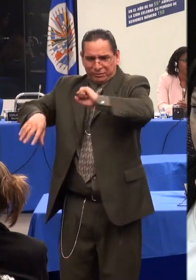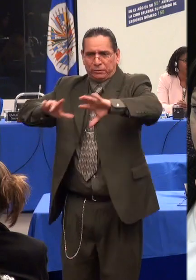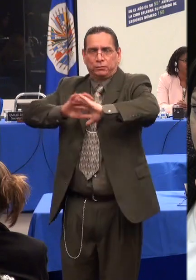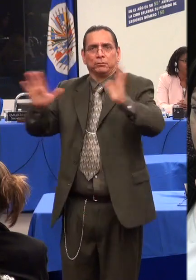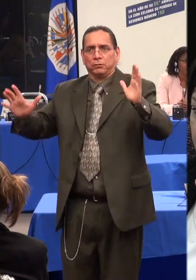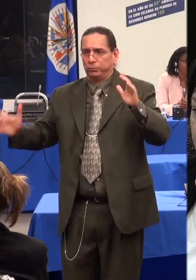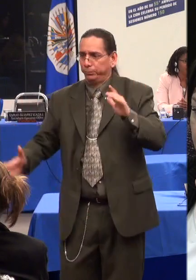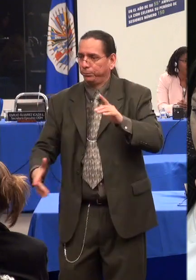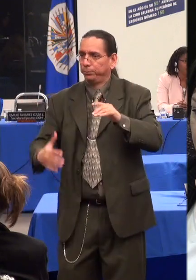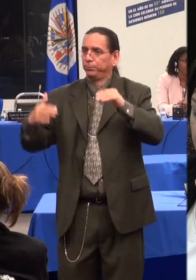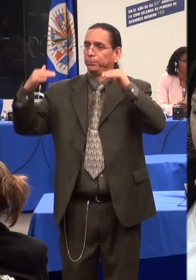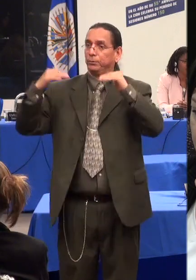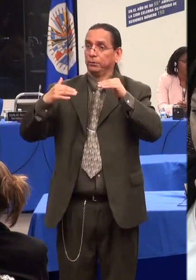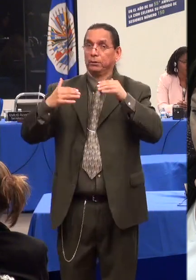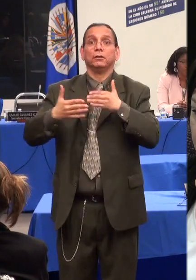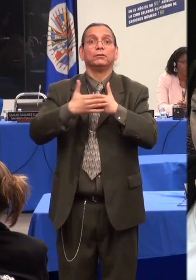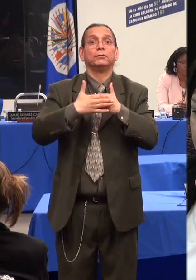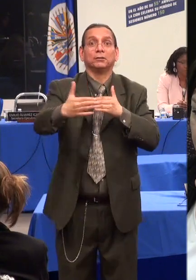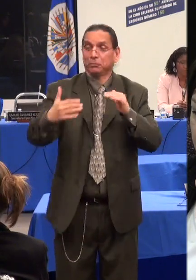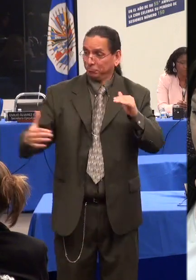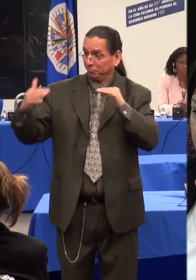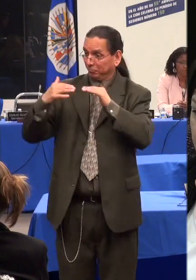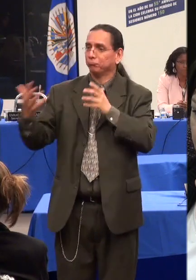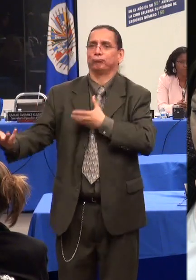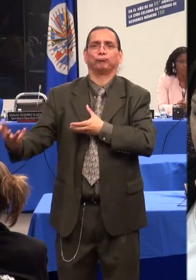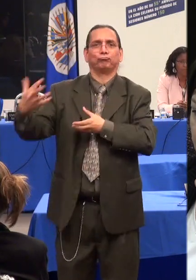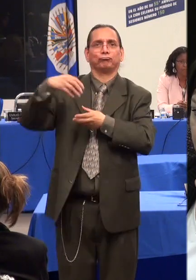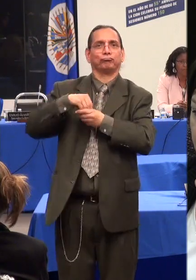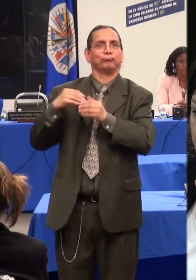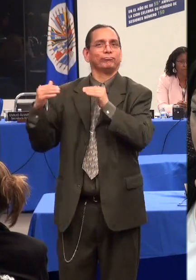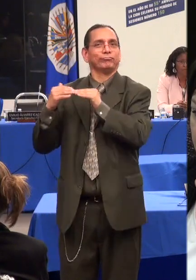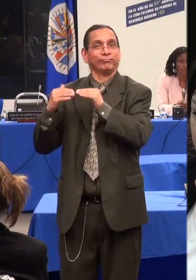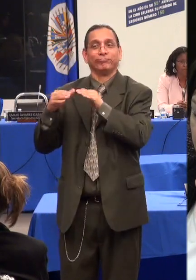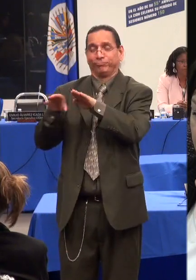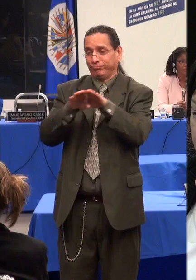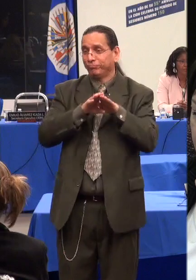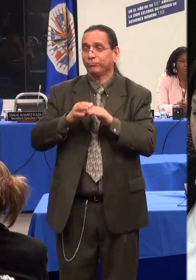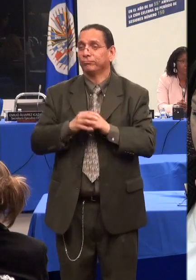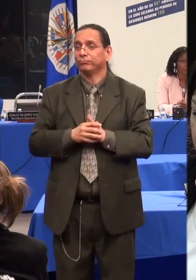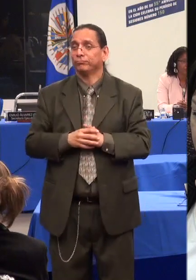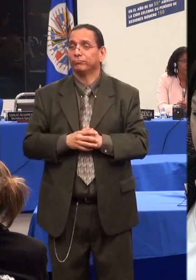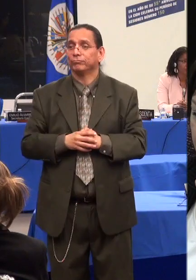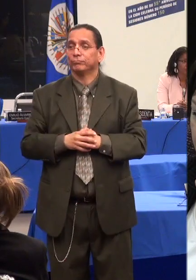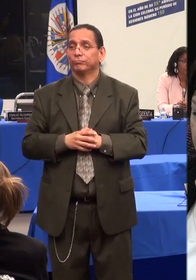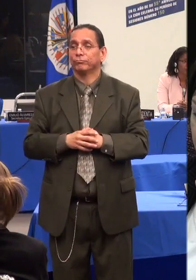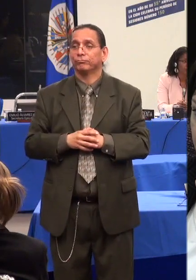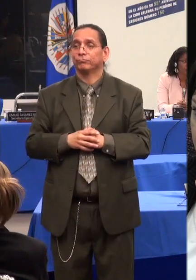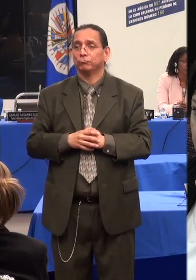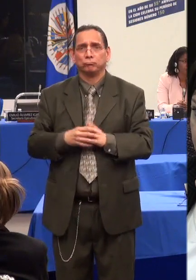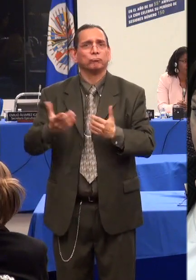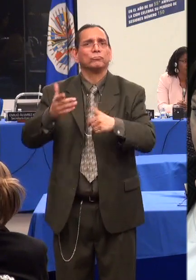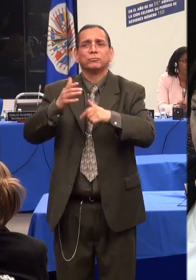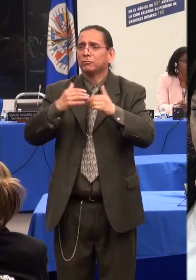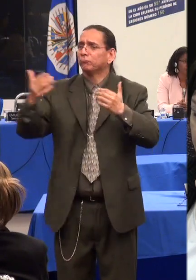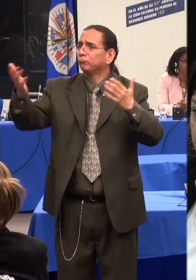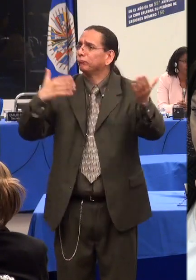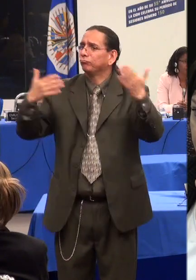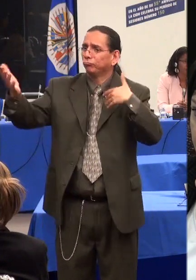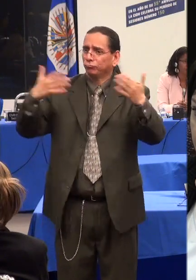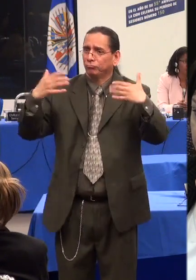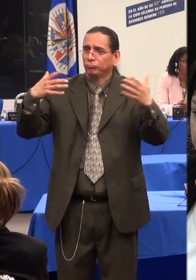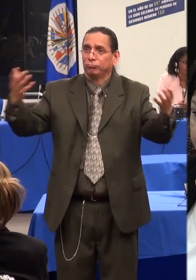este tipo de escenarios una legislación que obedezca mucho más y responda mucho más a estos derechos de las personas con